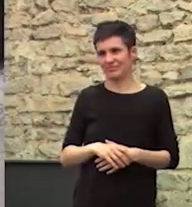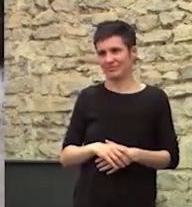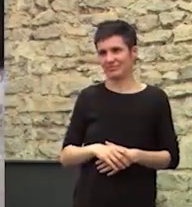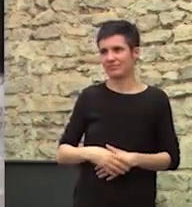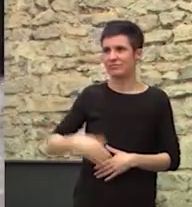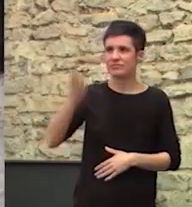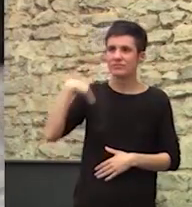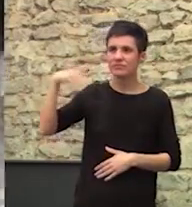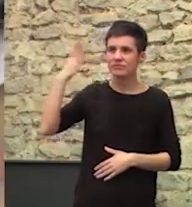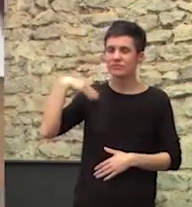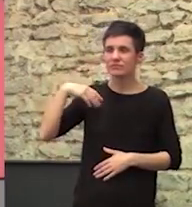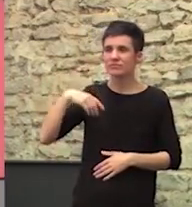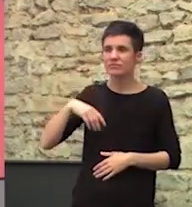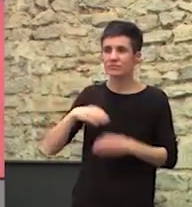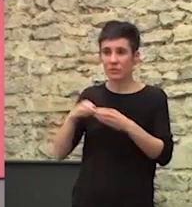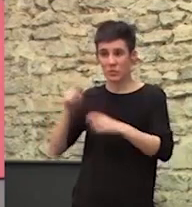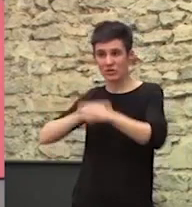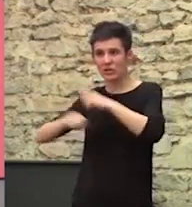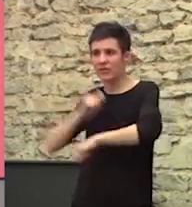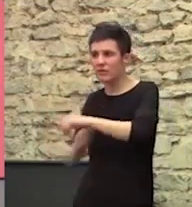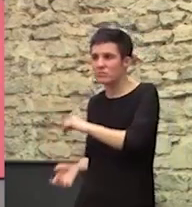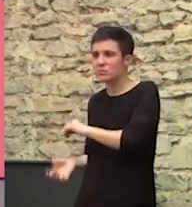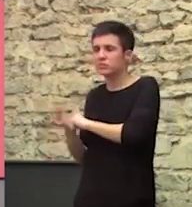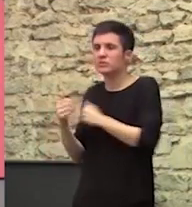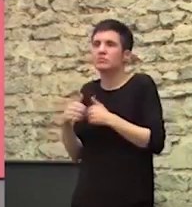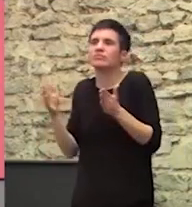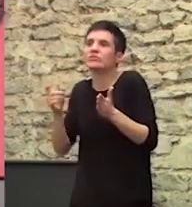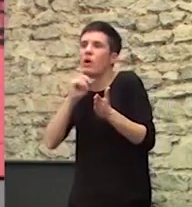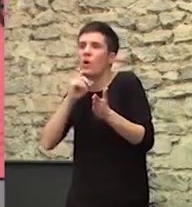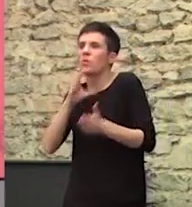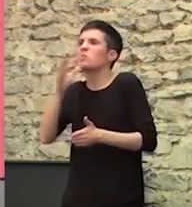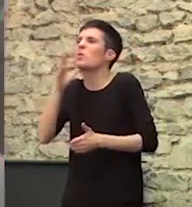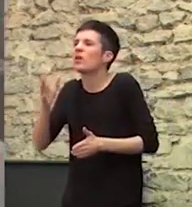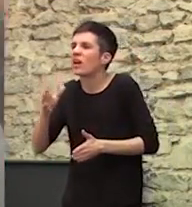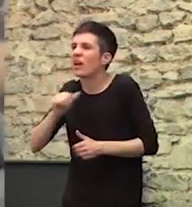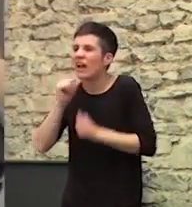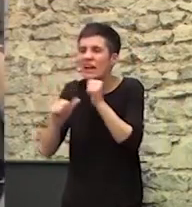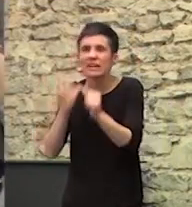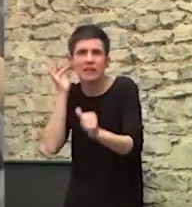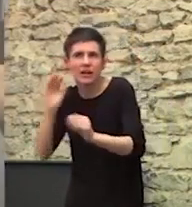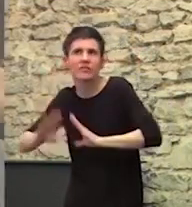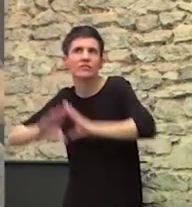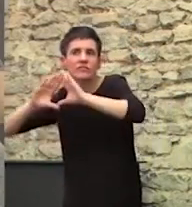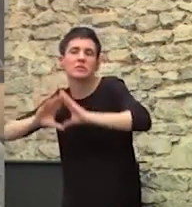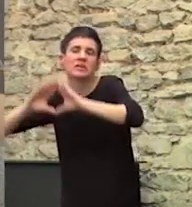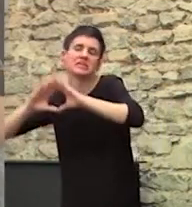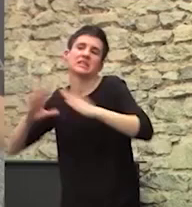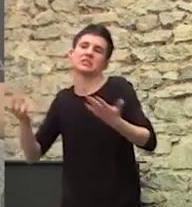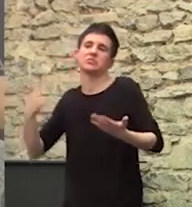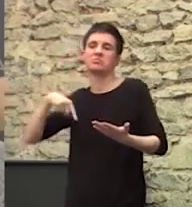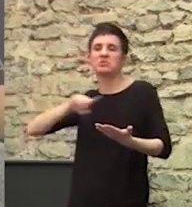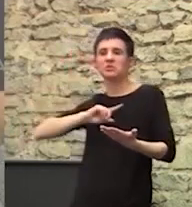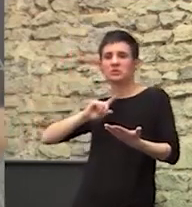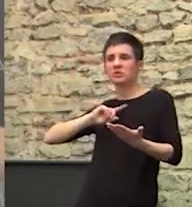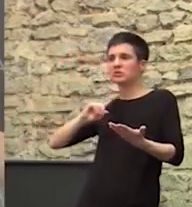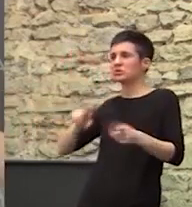empieza Gitanas Feministas? ¿Cómo se inicia Gitanas Feministas? ¿Por qué Gitanas Feministas? ¿Qué es lo que nos hace Meternos